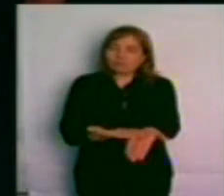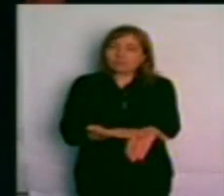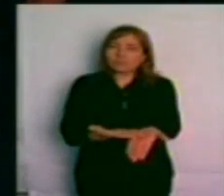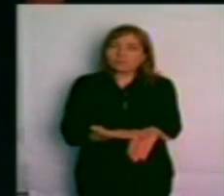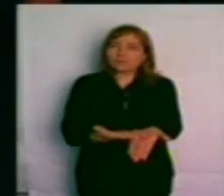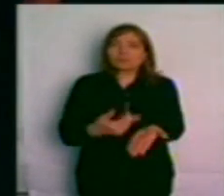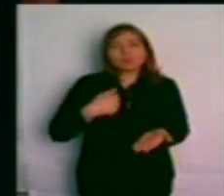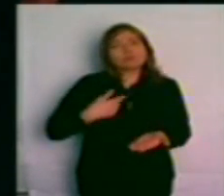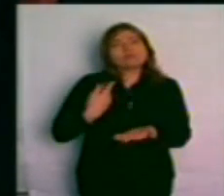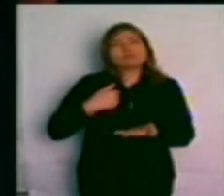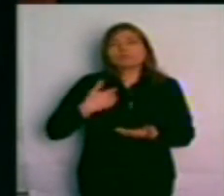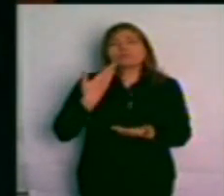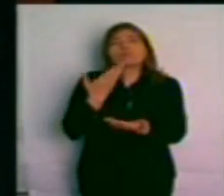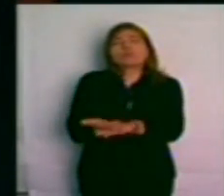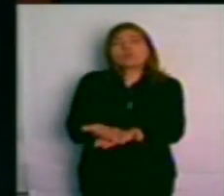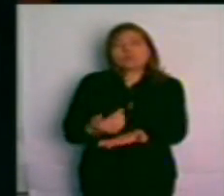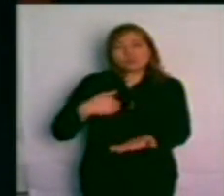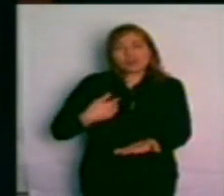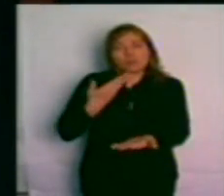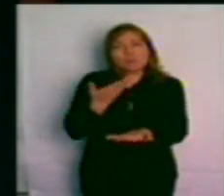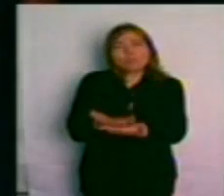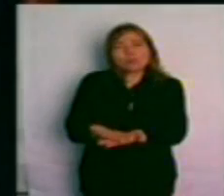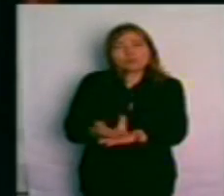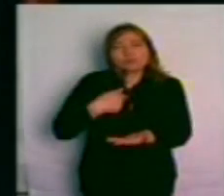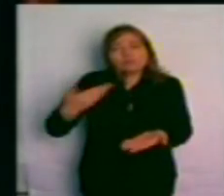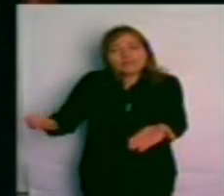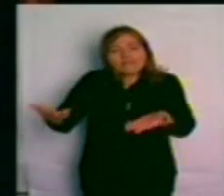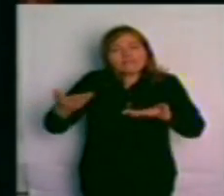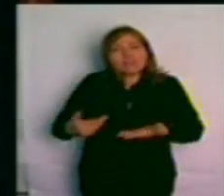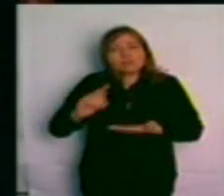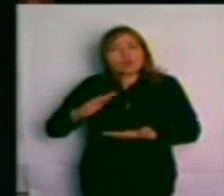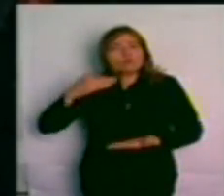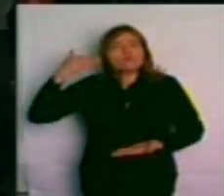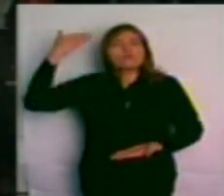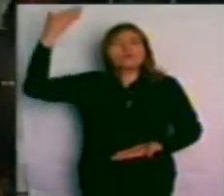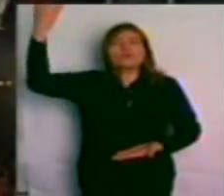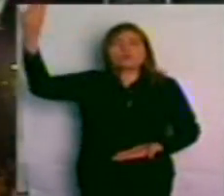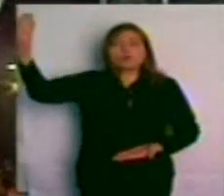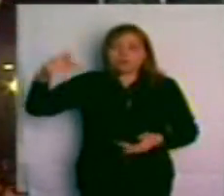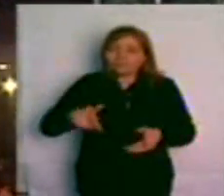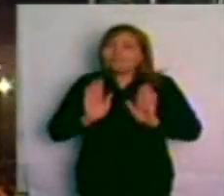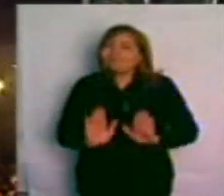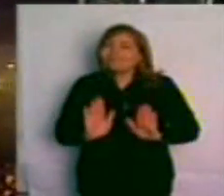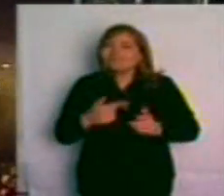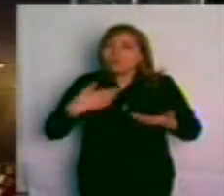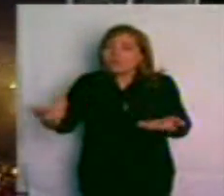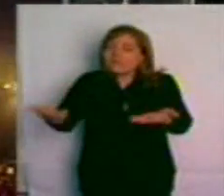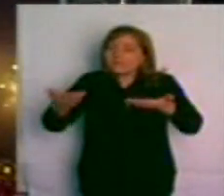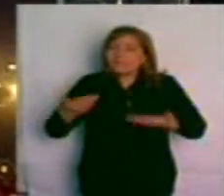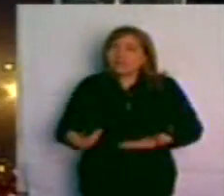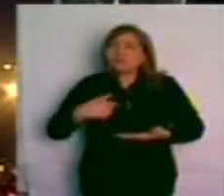esta propuesta, esta invitación al futuro. Esto es una invitación al futuro,